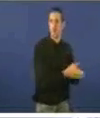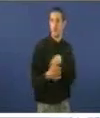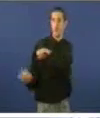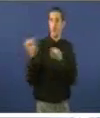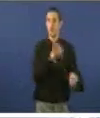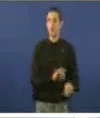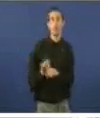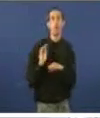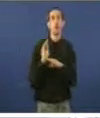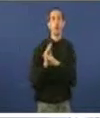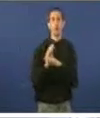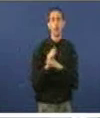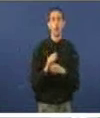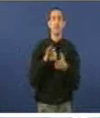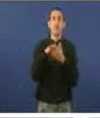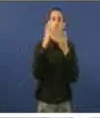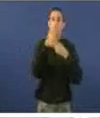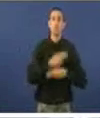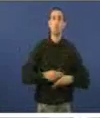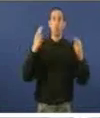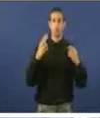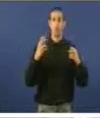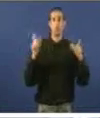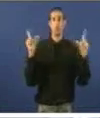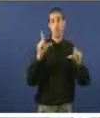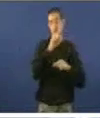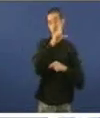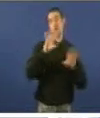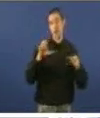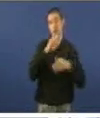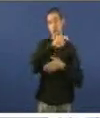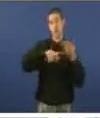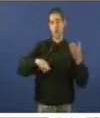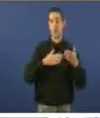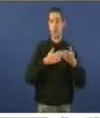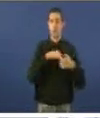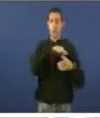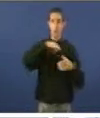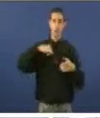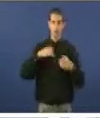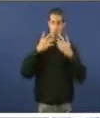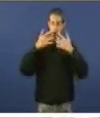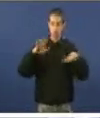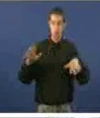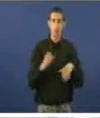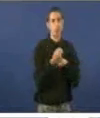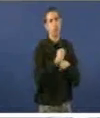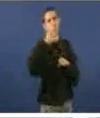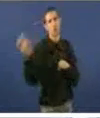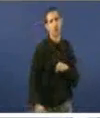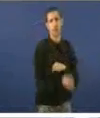a función de servicio público da CRTVG a súa independencia, imparcialidade e pluralidade.